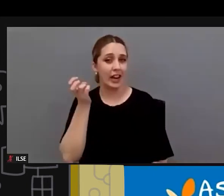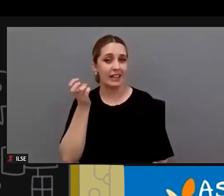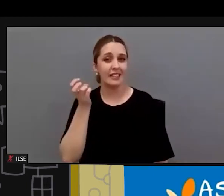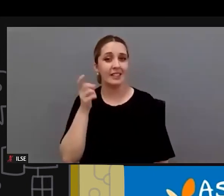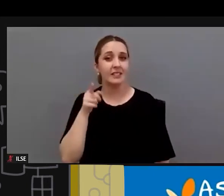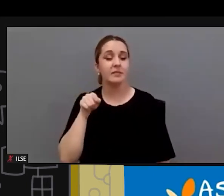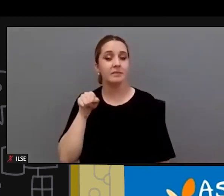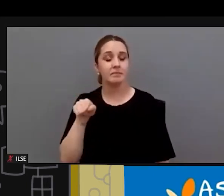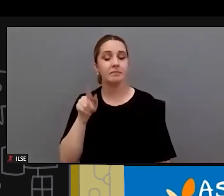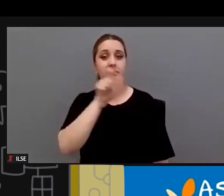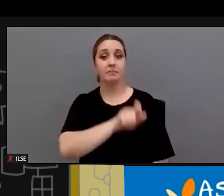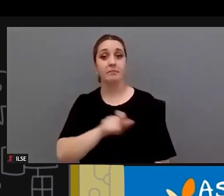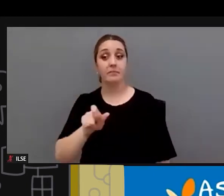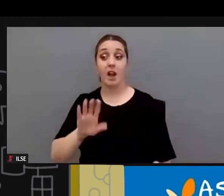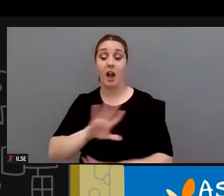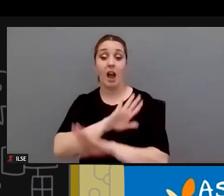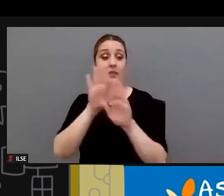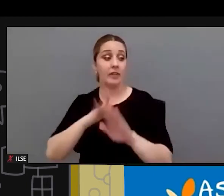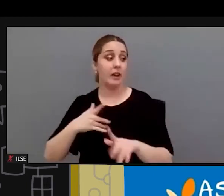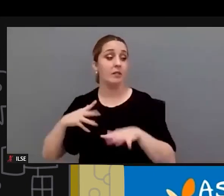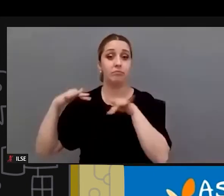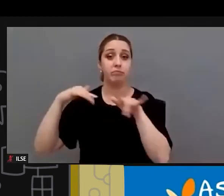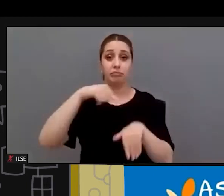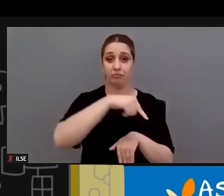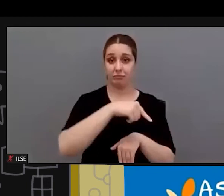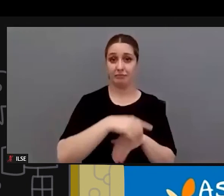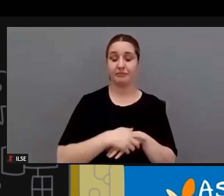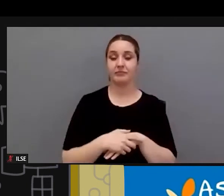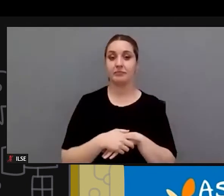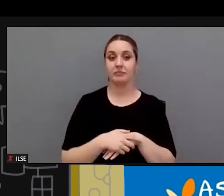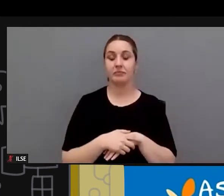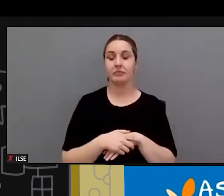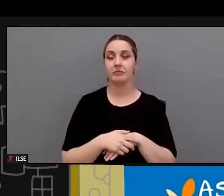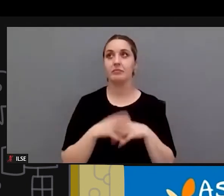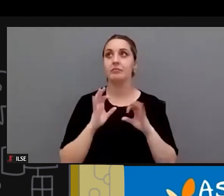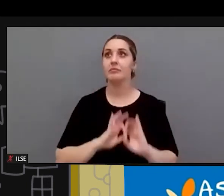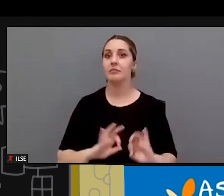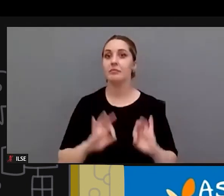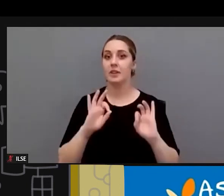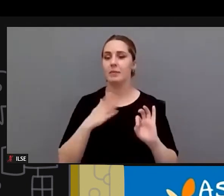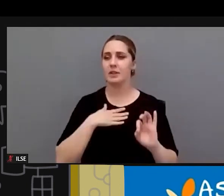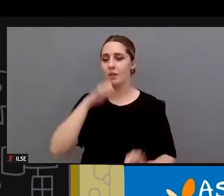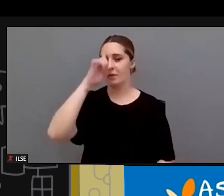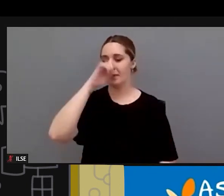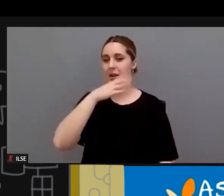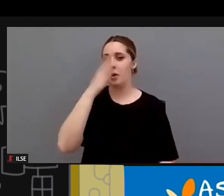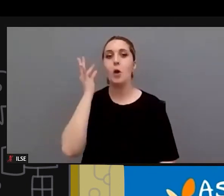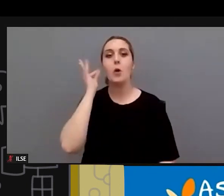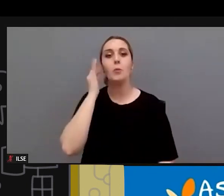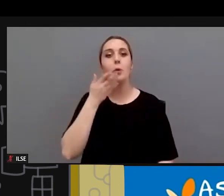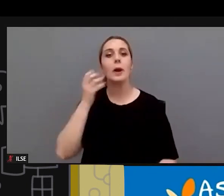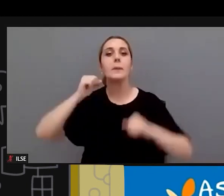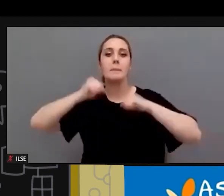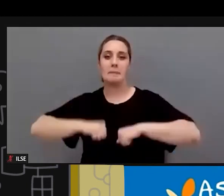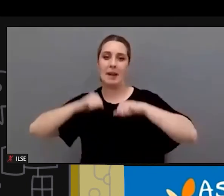la gente al final acude y especialmente y un recuerdo a todas esas mujeres mayores